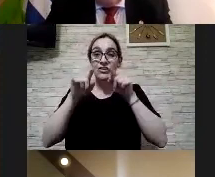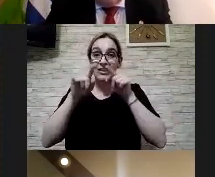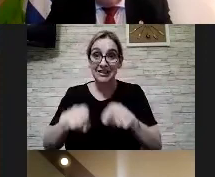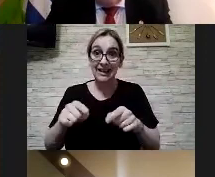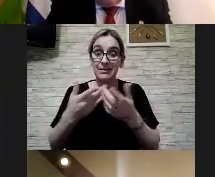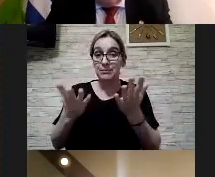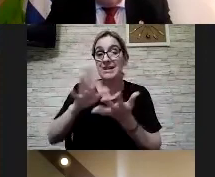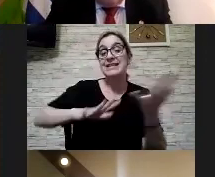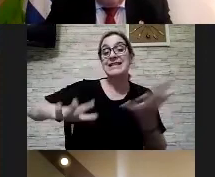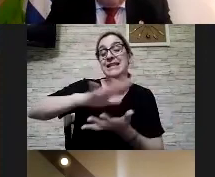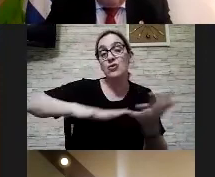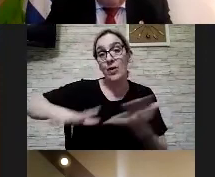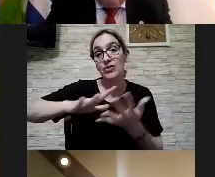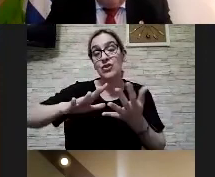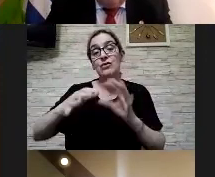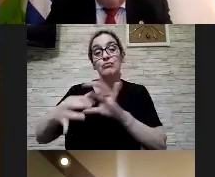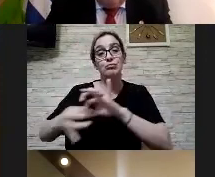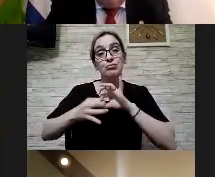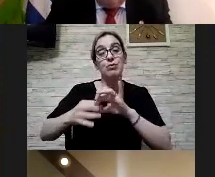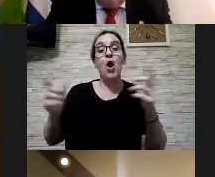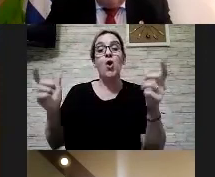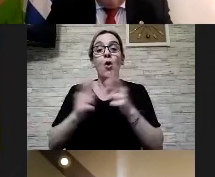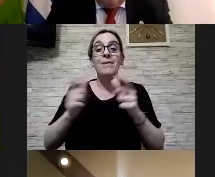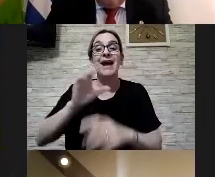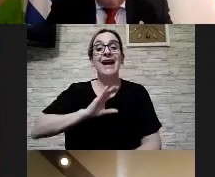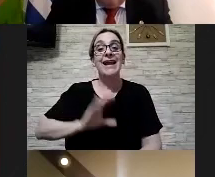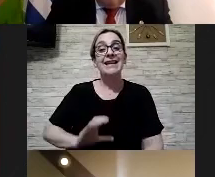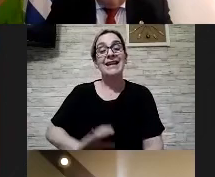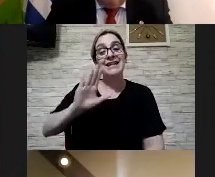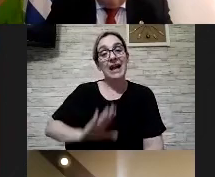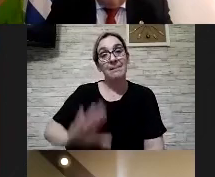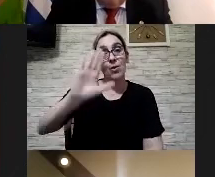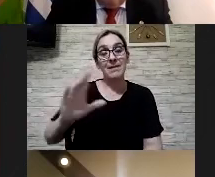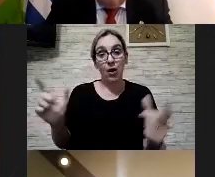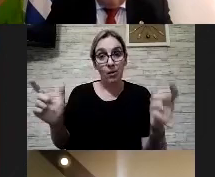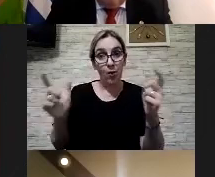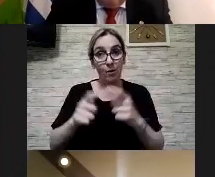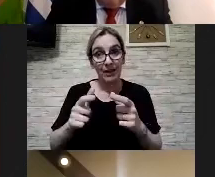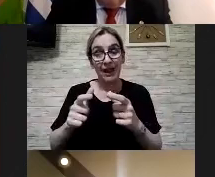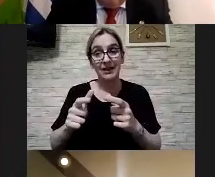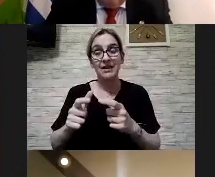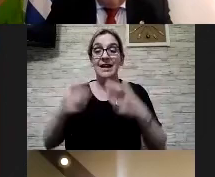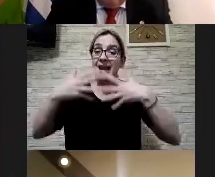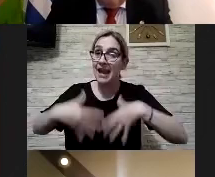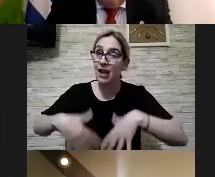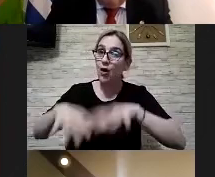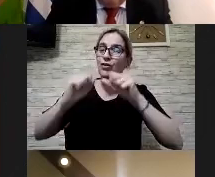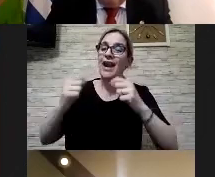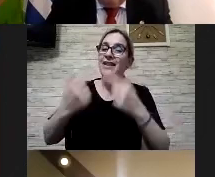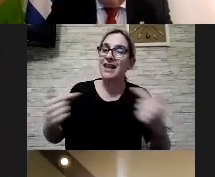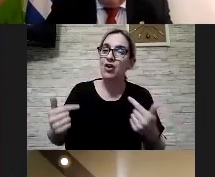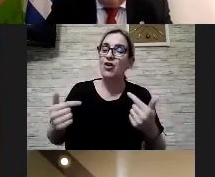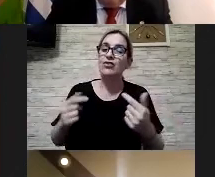relacionadas a la comunidad y que la caractericen como comunidad encontrar recursos y necesidades de la